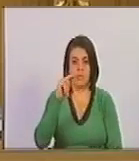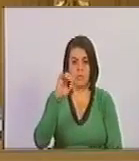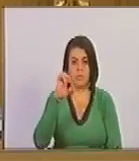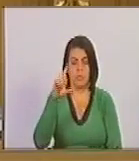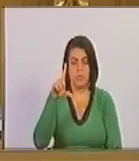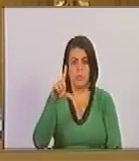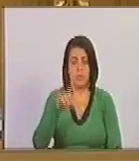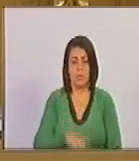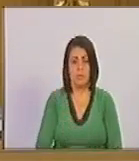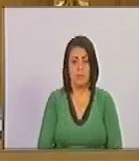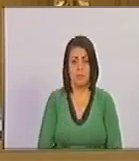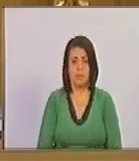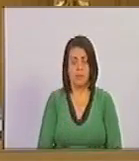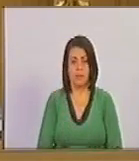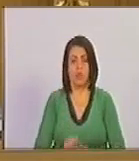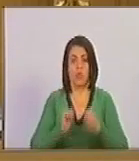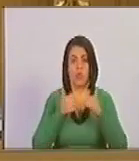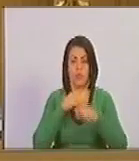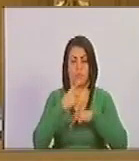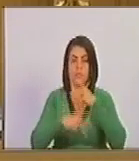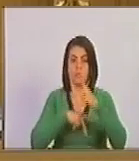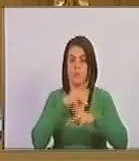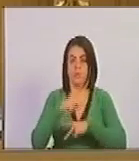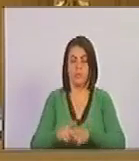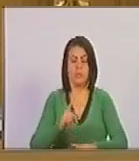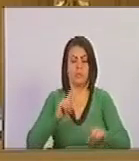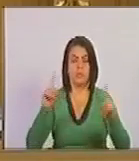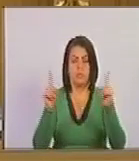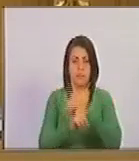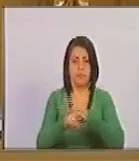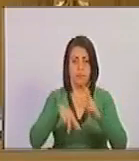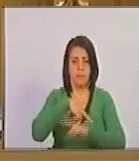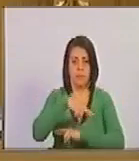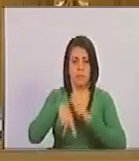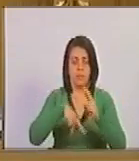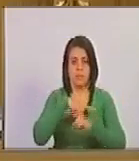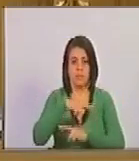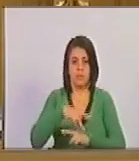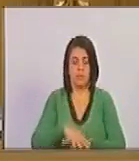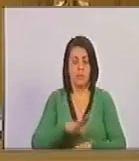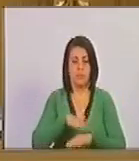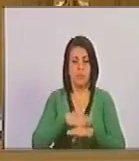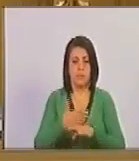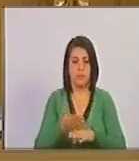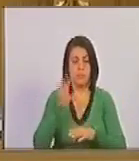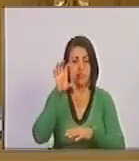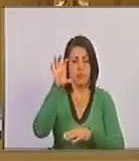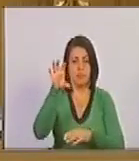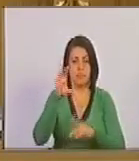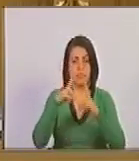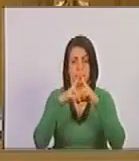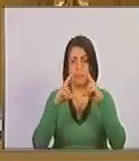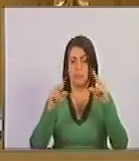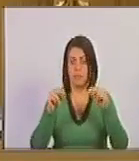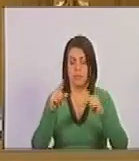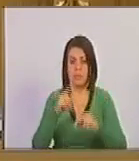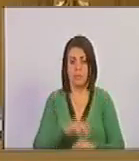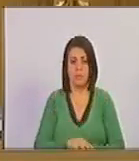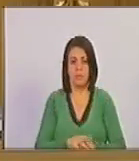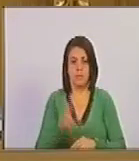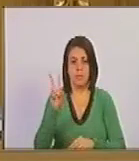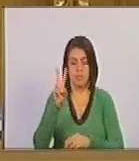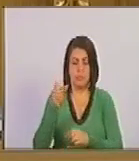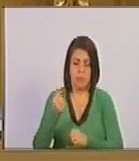Saavedra, quien inició el proceso de cambio revolucionario para la patria nicaragüense, en